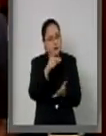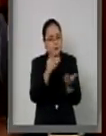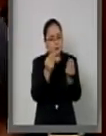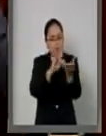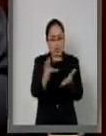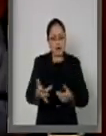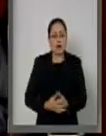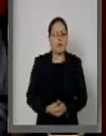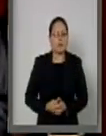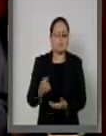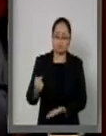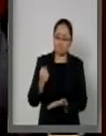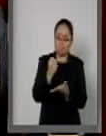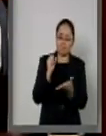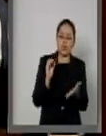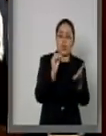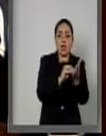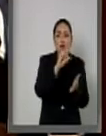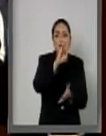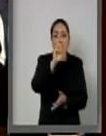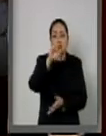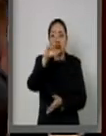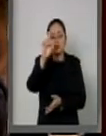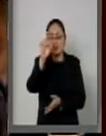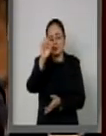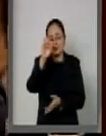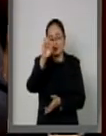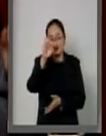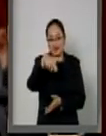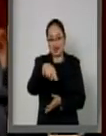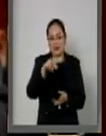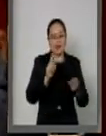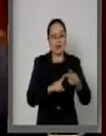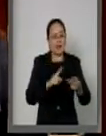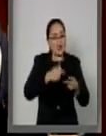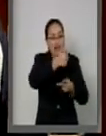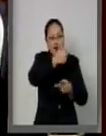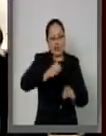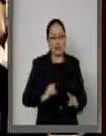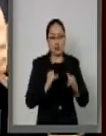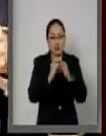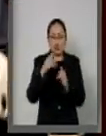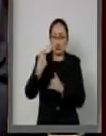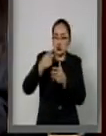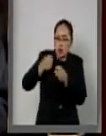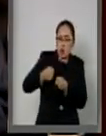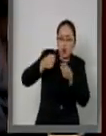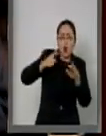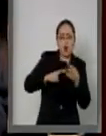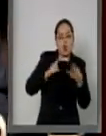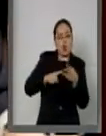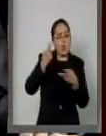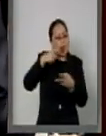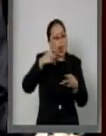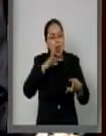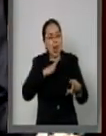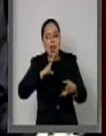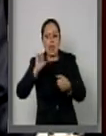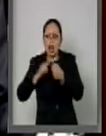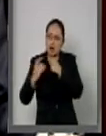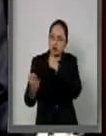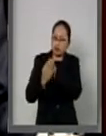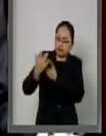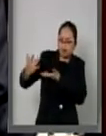Los presupuestales en el Fonden, los seguros de cada una de estas instancias, el seguro de exceso de pérdidas y el bono